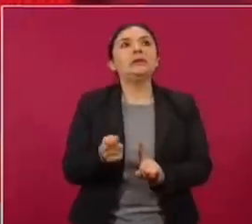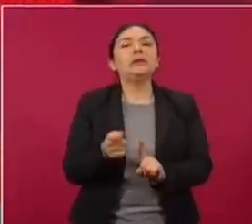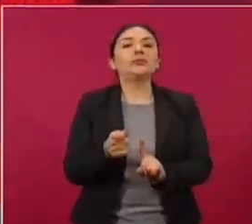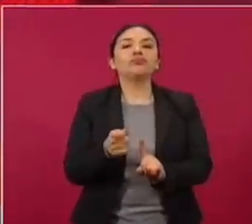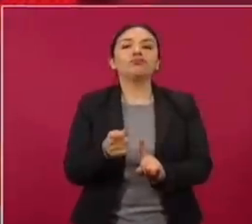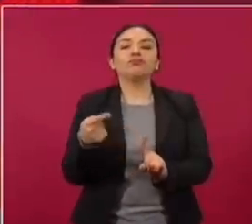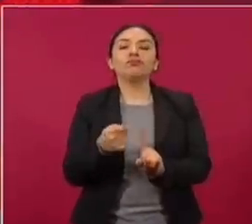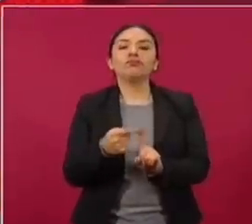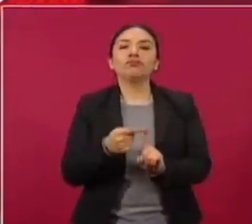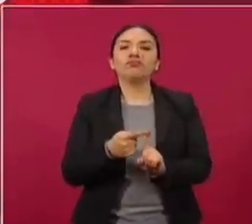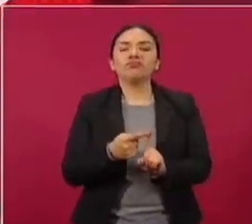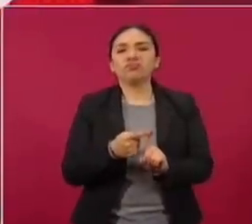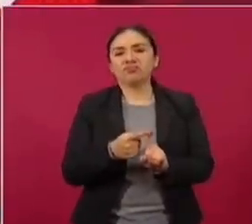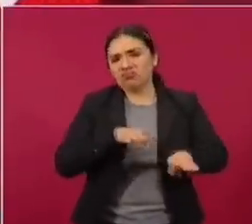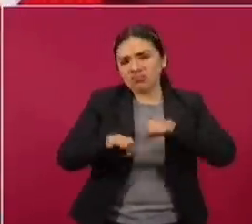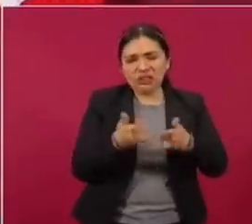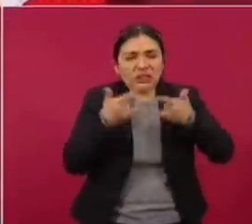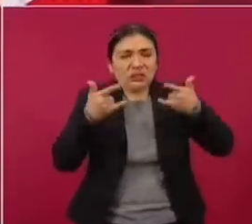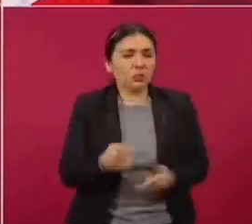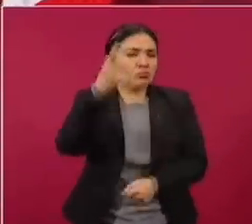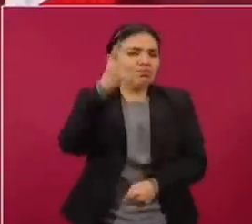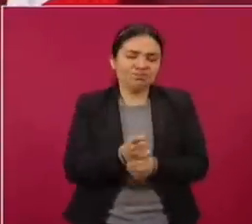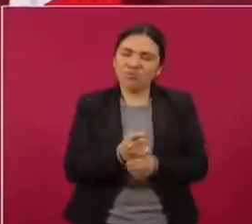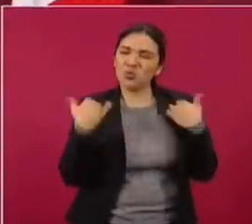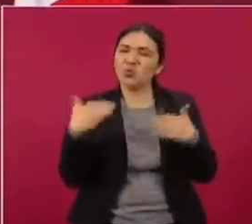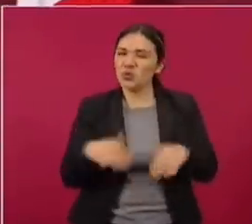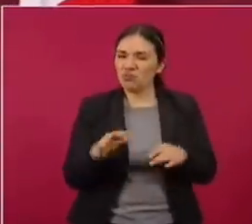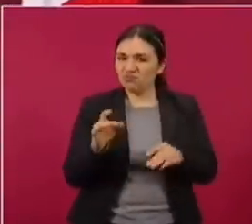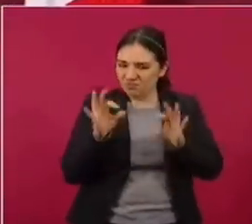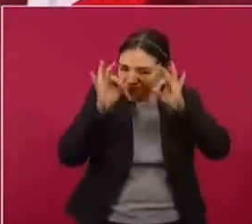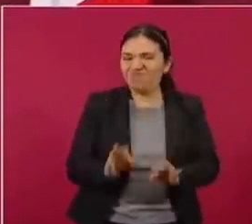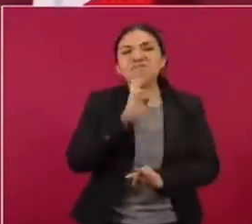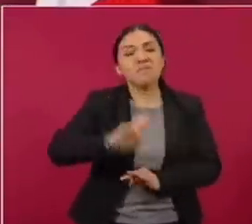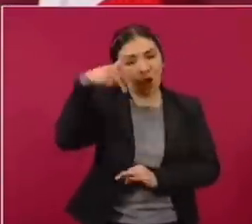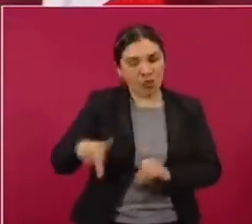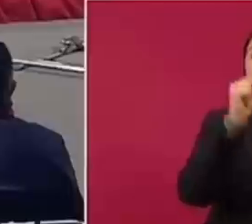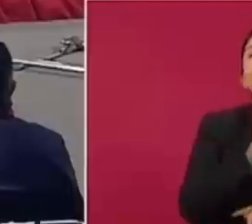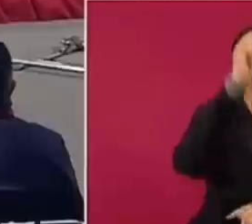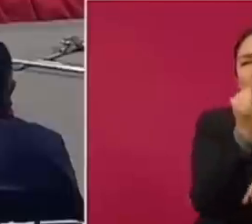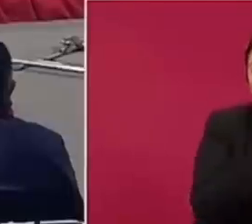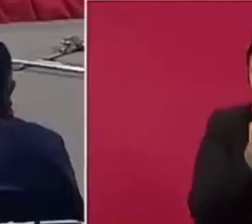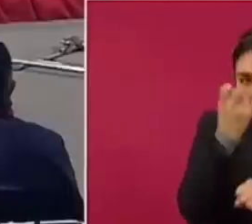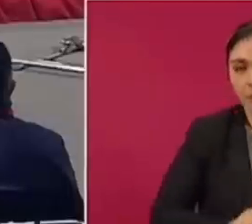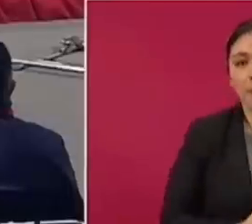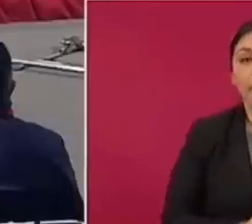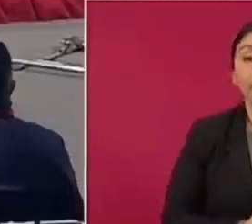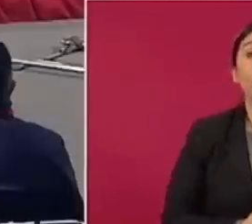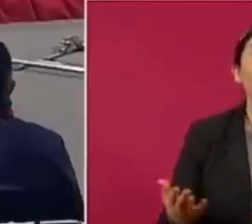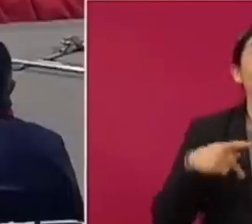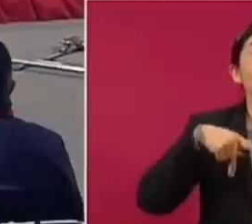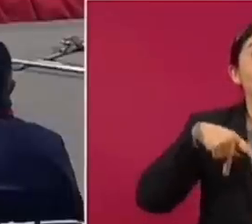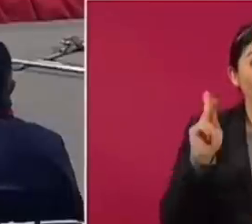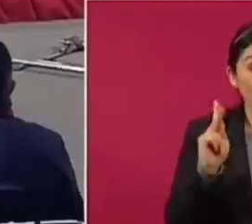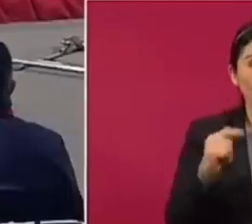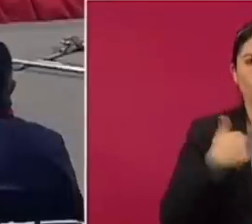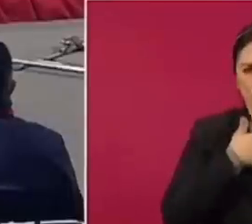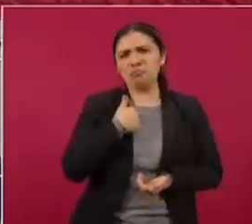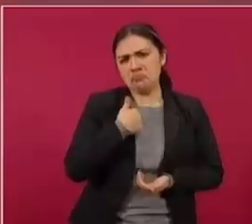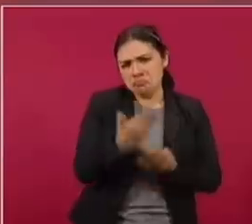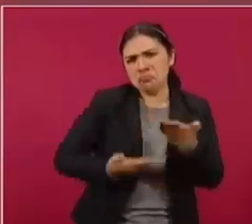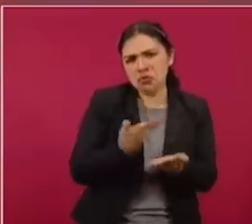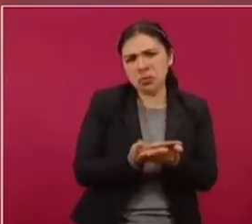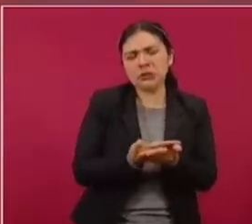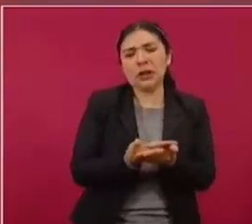historiador de primer nivel, de lo mejor del país. Pero resulta que lo propusimos